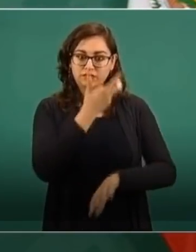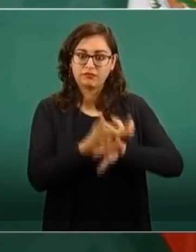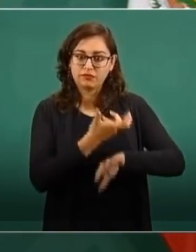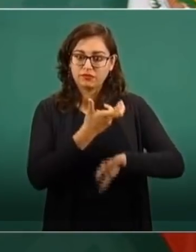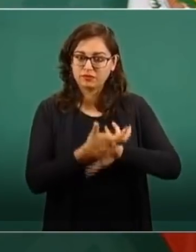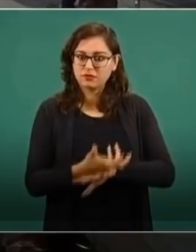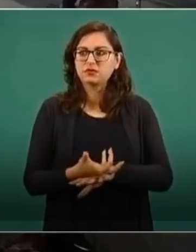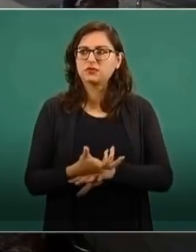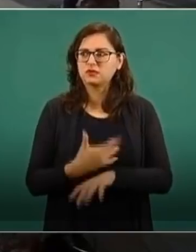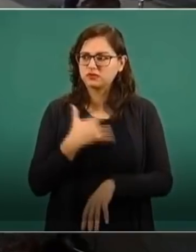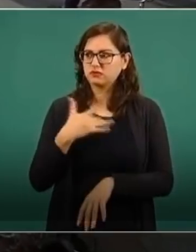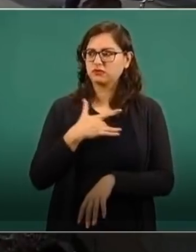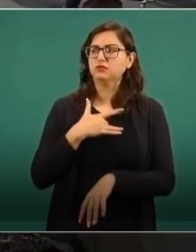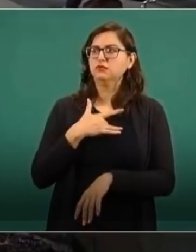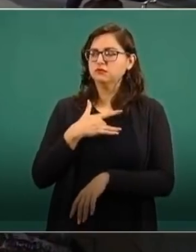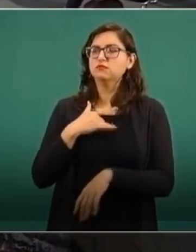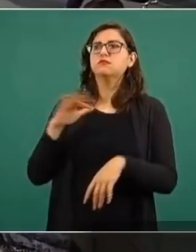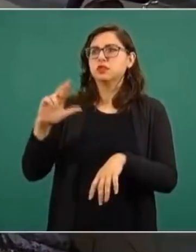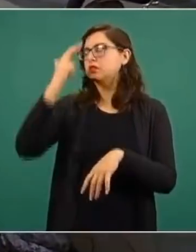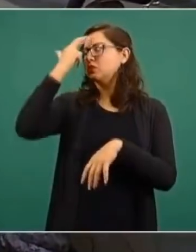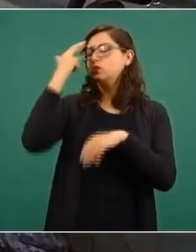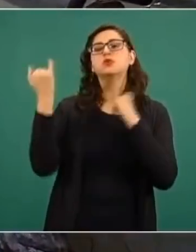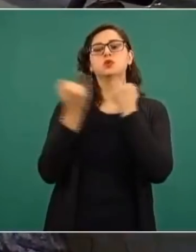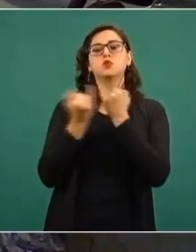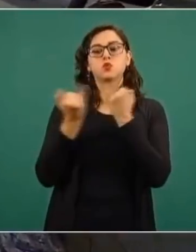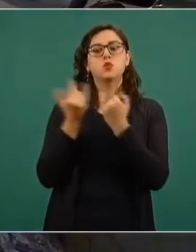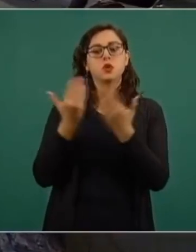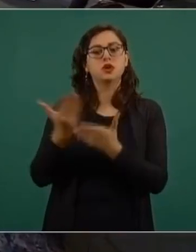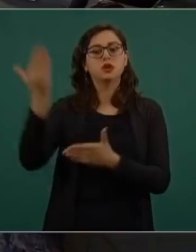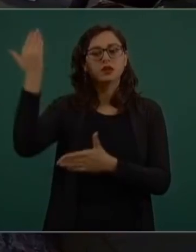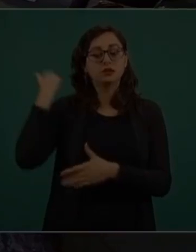estas protestas, es algo que sigue ahí.